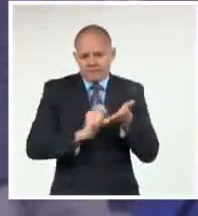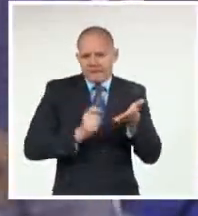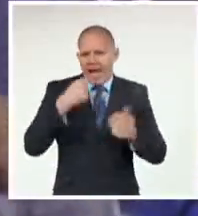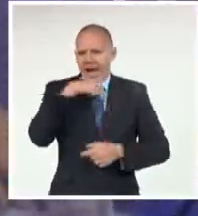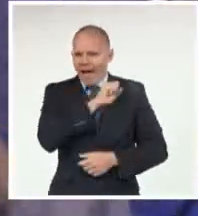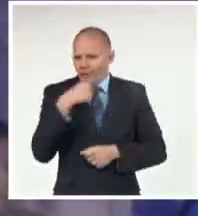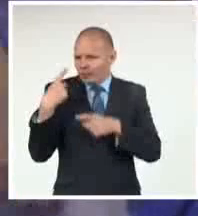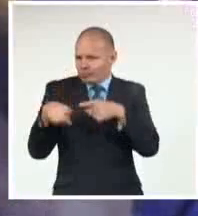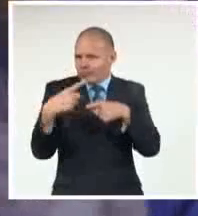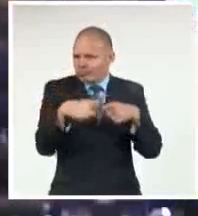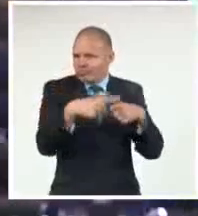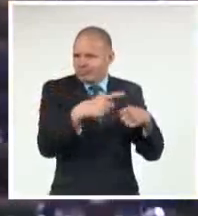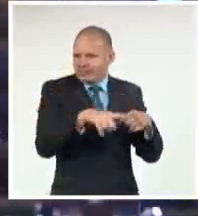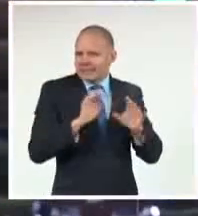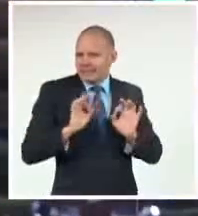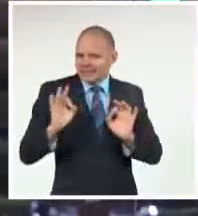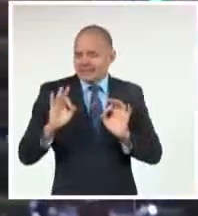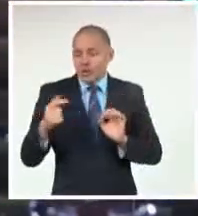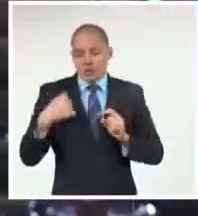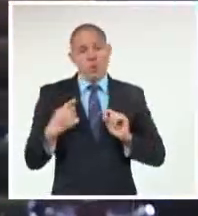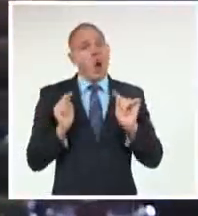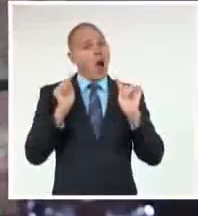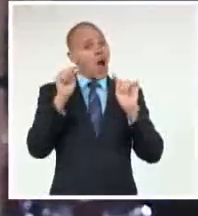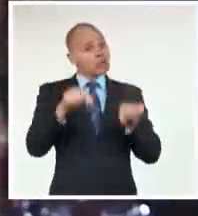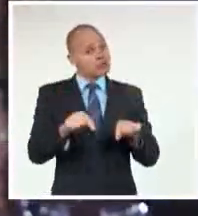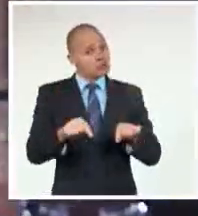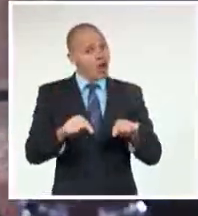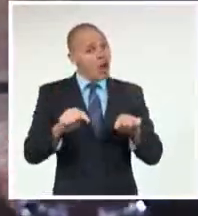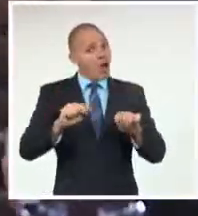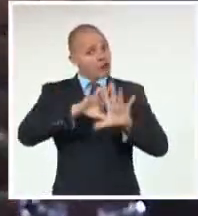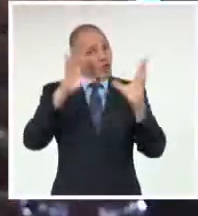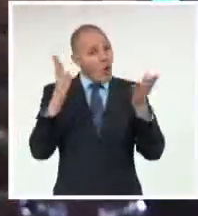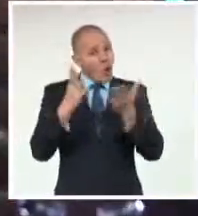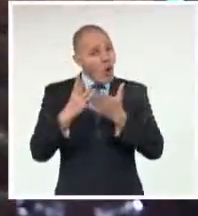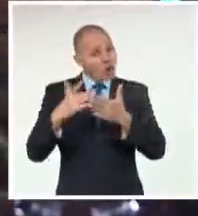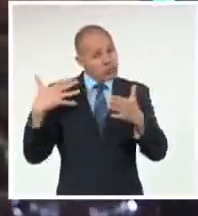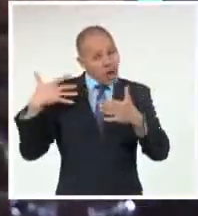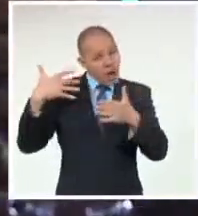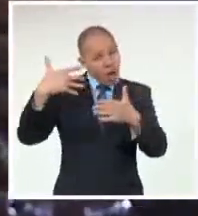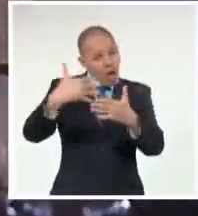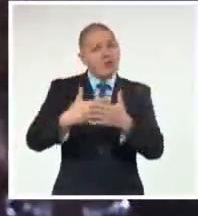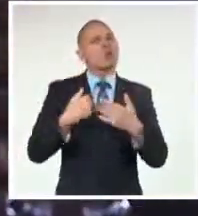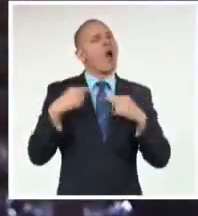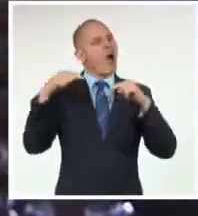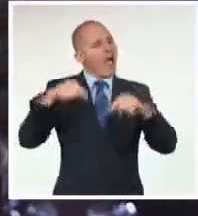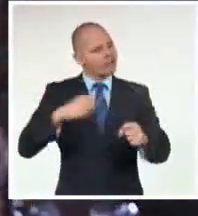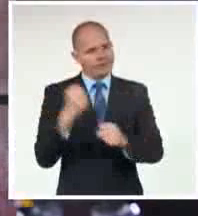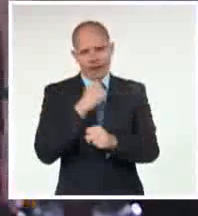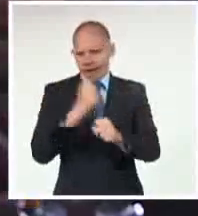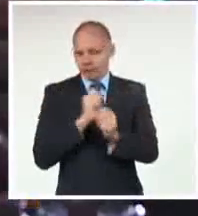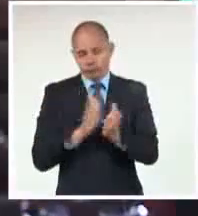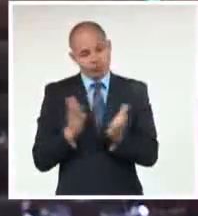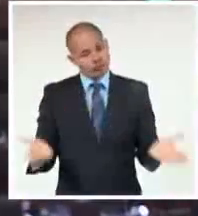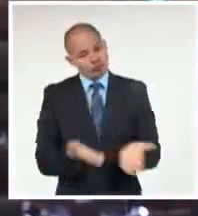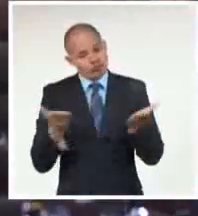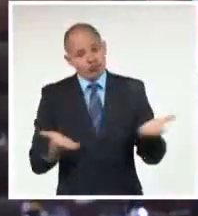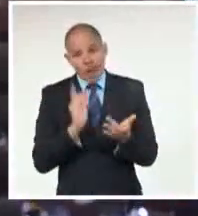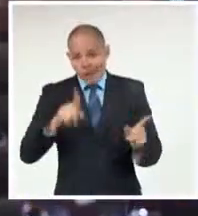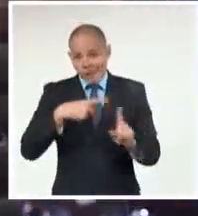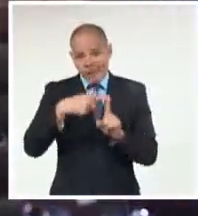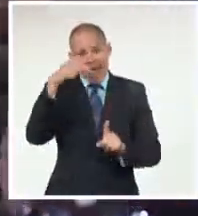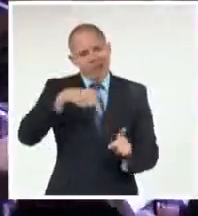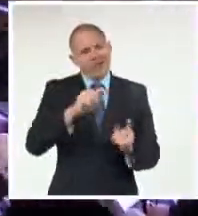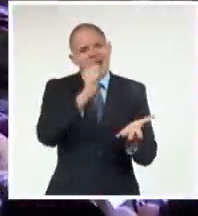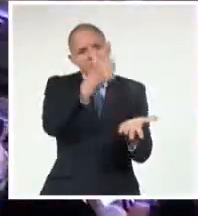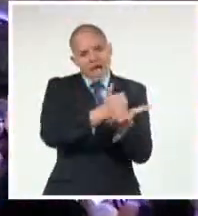Y ha sido Muy activo En todo el desarrollo Del movimiento De la nueva trova Y de la trova Santa Rareña La